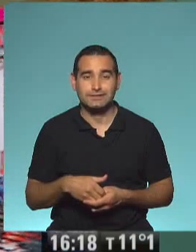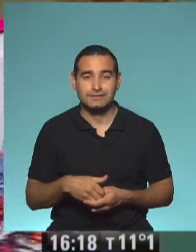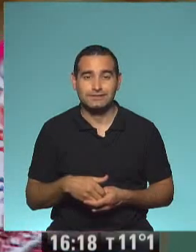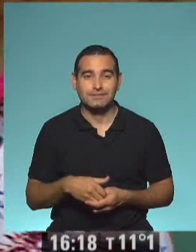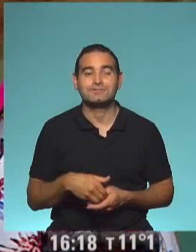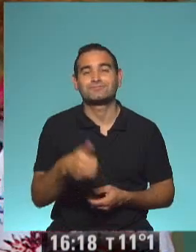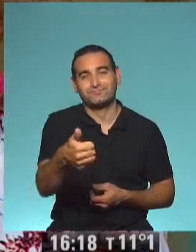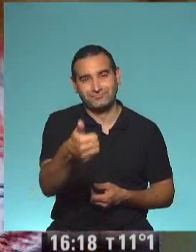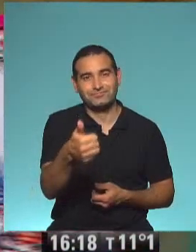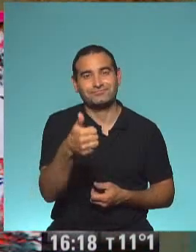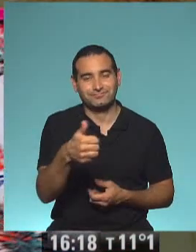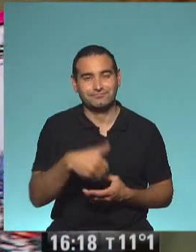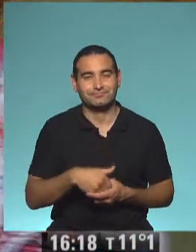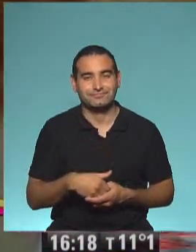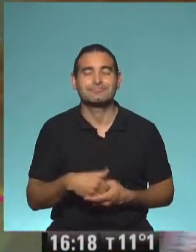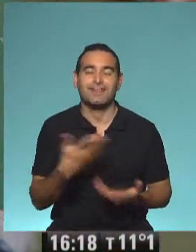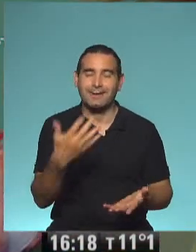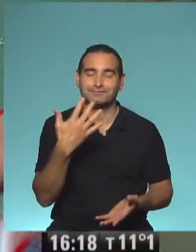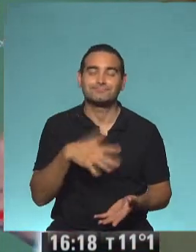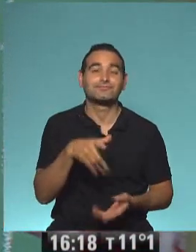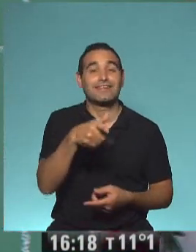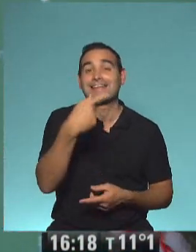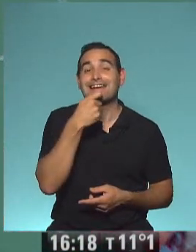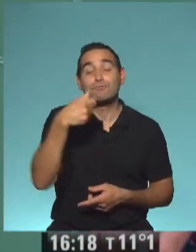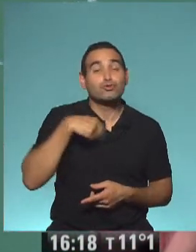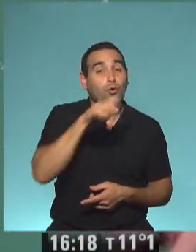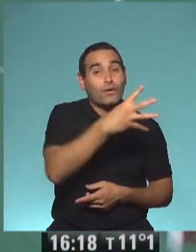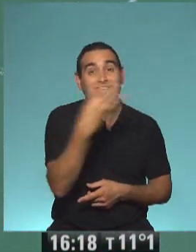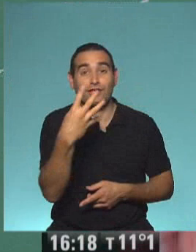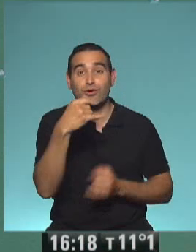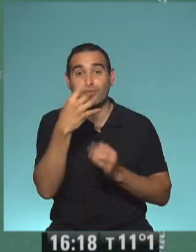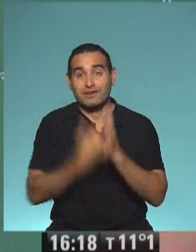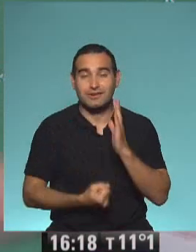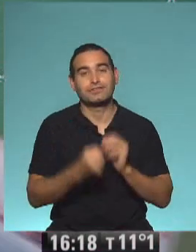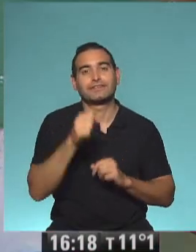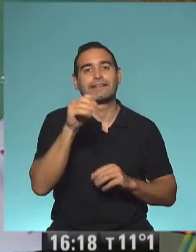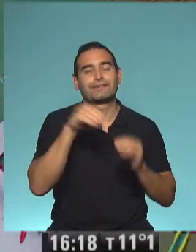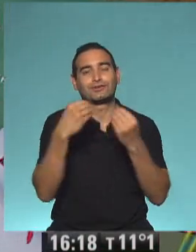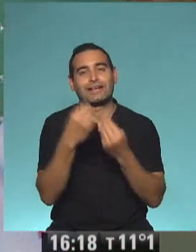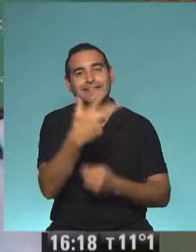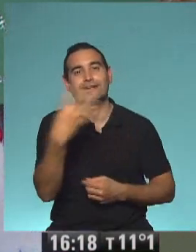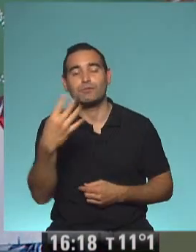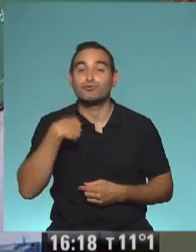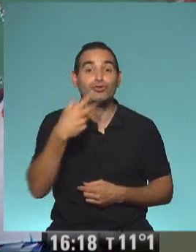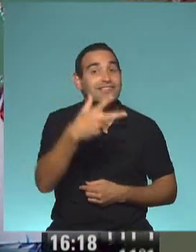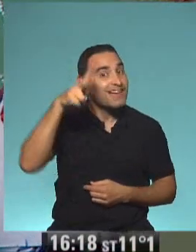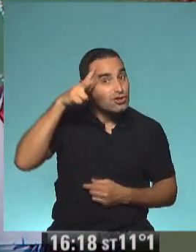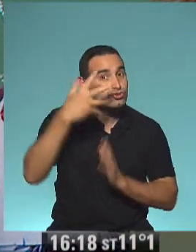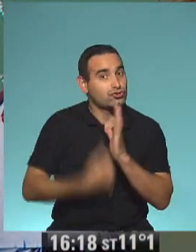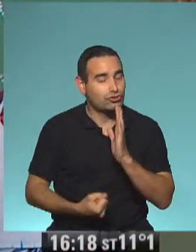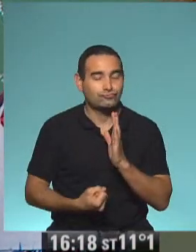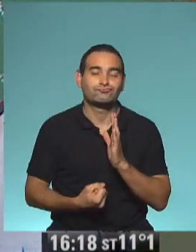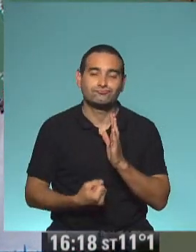Ahí va. ¿78? Sí. Claro, porque si yo lo hubiera restado 42, me quedaba 34. Claro. Pero lo resté 38, o sea que